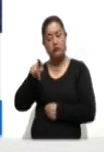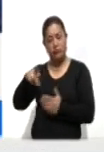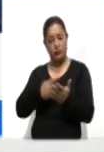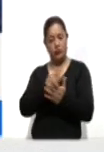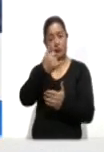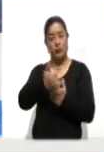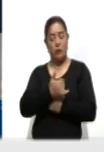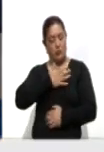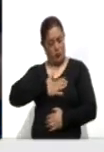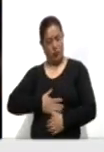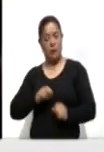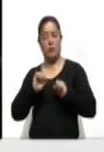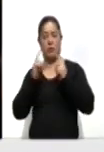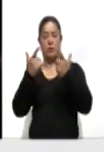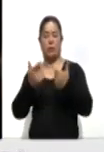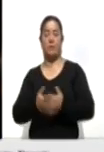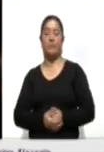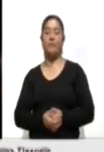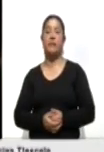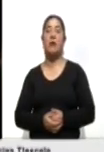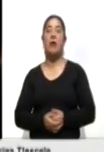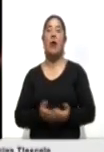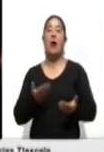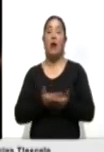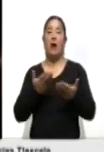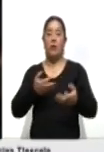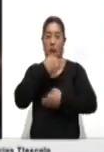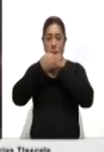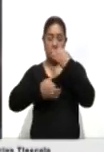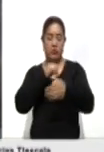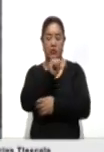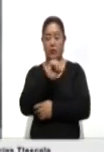justicia social. A Anorales, Ahora Noticias.